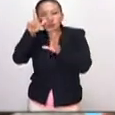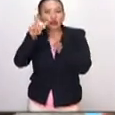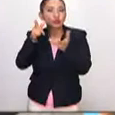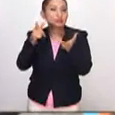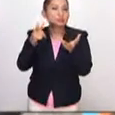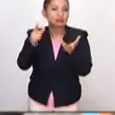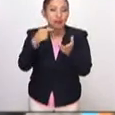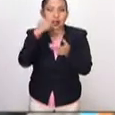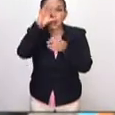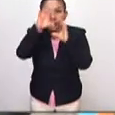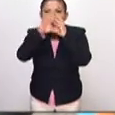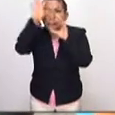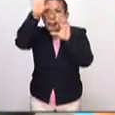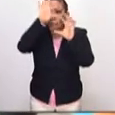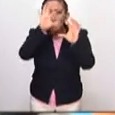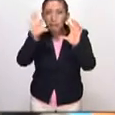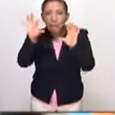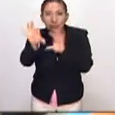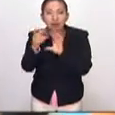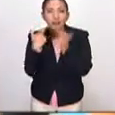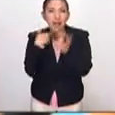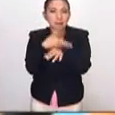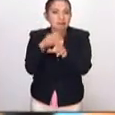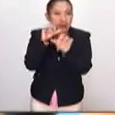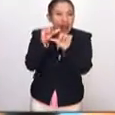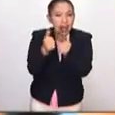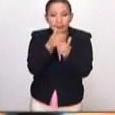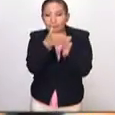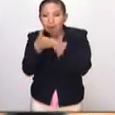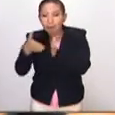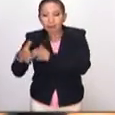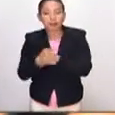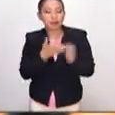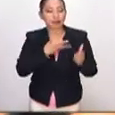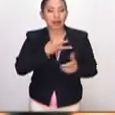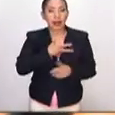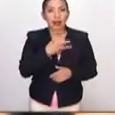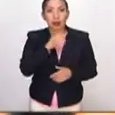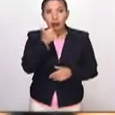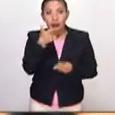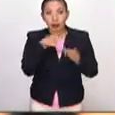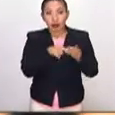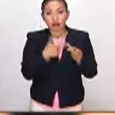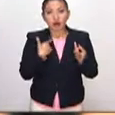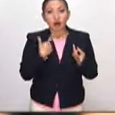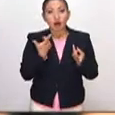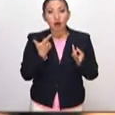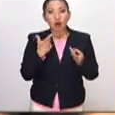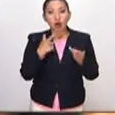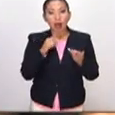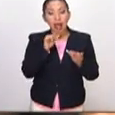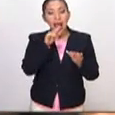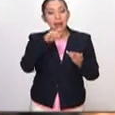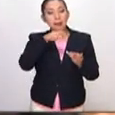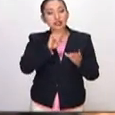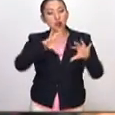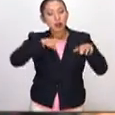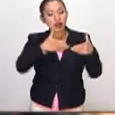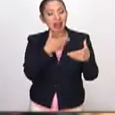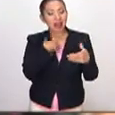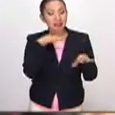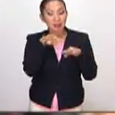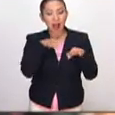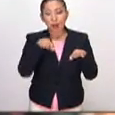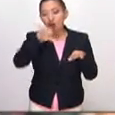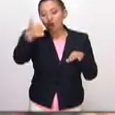los elementos a partir del proceso artístico. Tenemos un Munal más comunidad, donde trabajamos